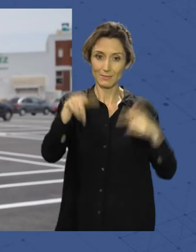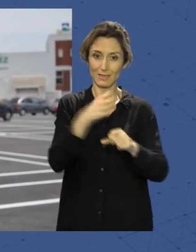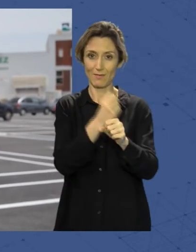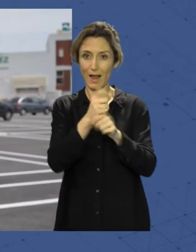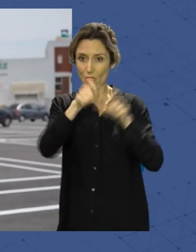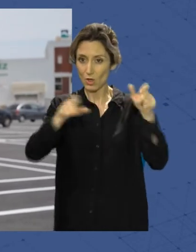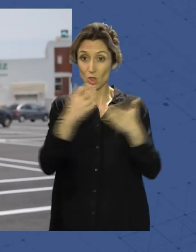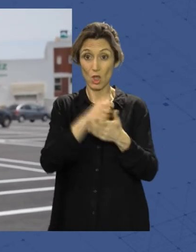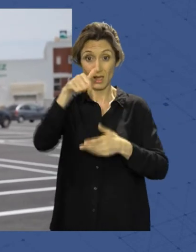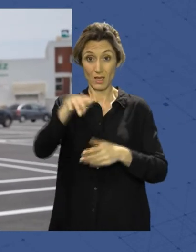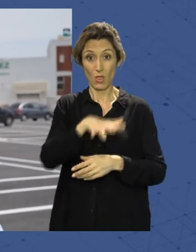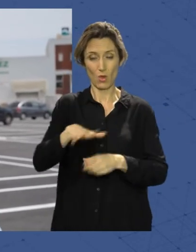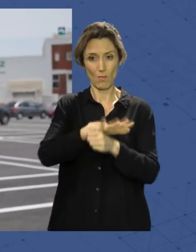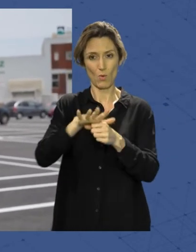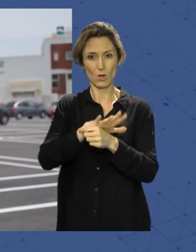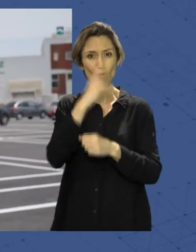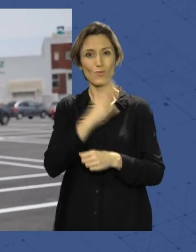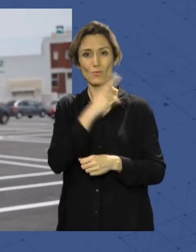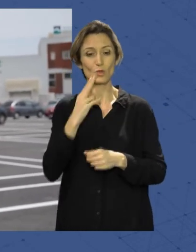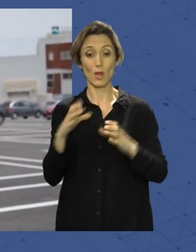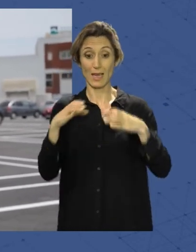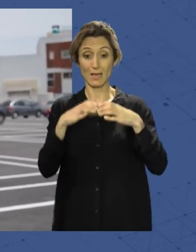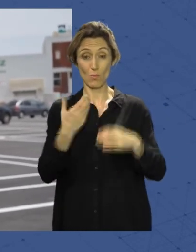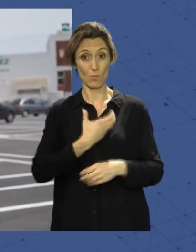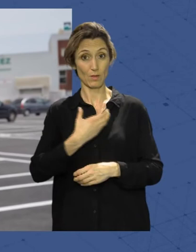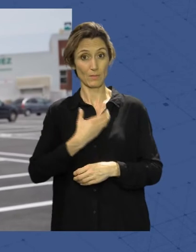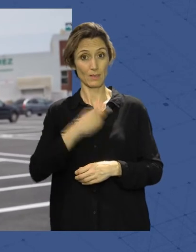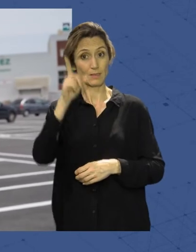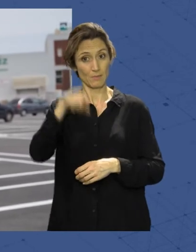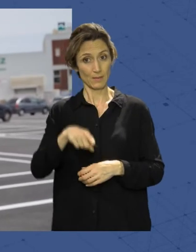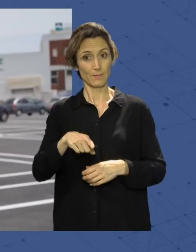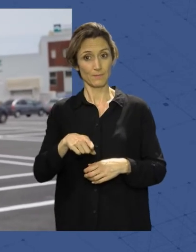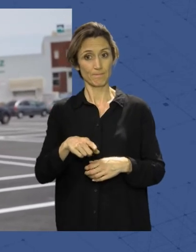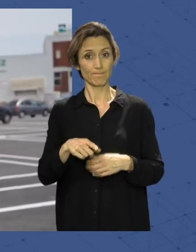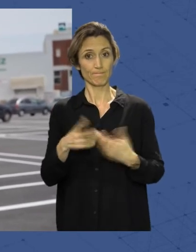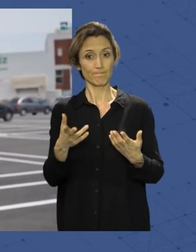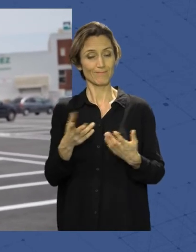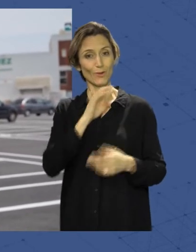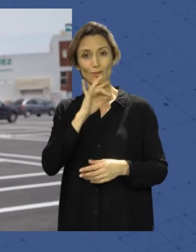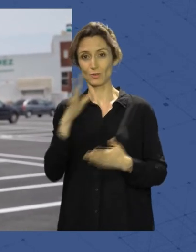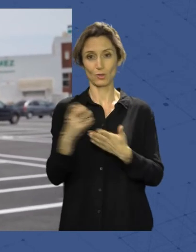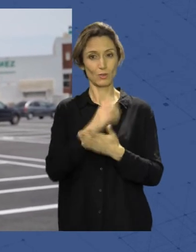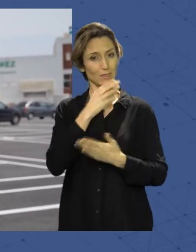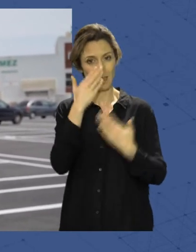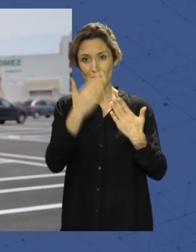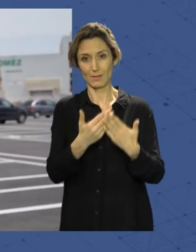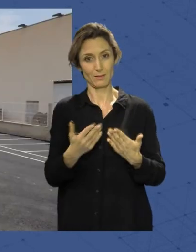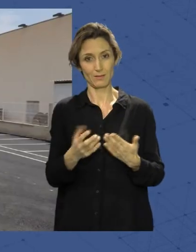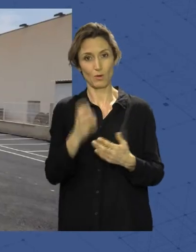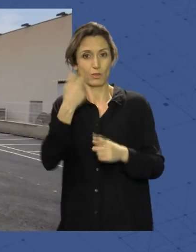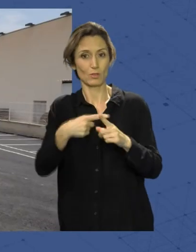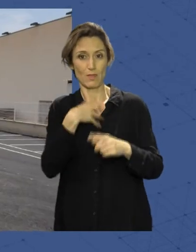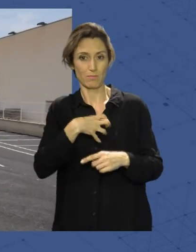aquí en el polígono compromiso también del equipo municipal y la verdad es que estamos muy satisfechos sinceramente no podemos decir otra cosa